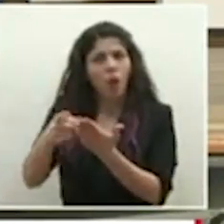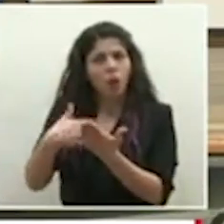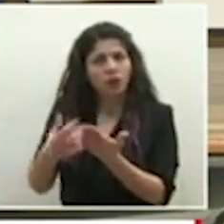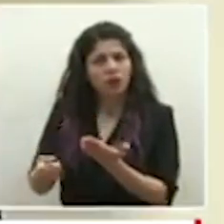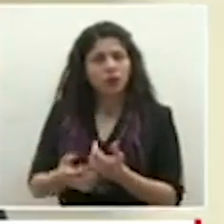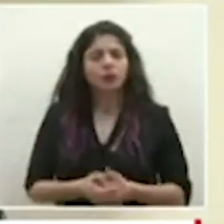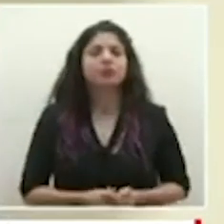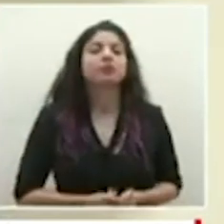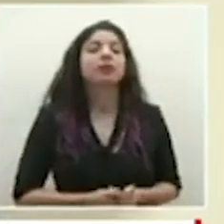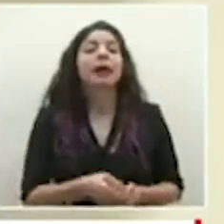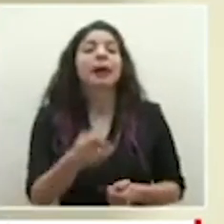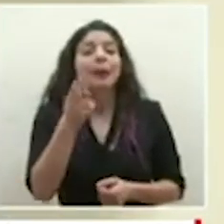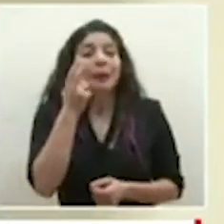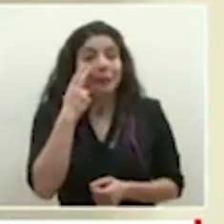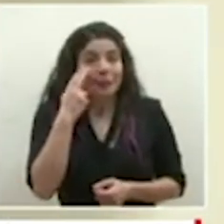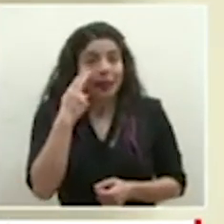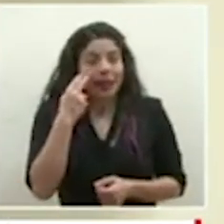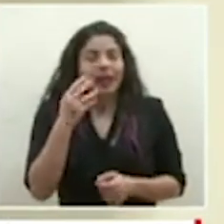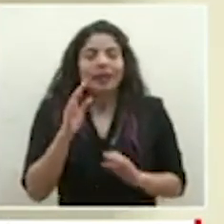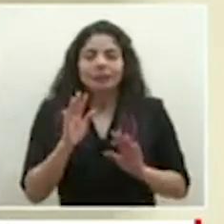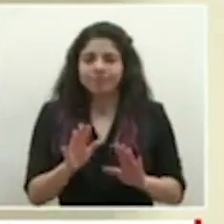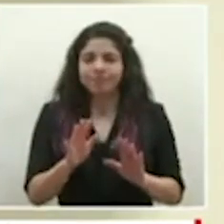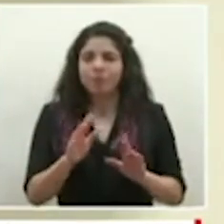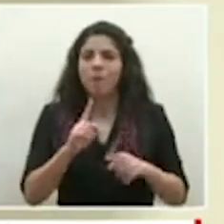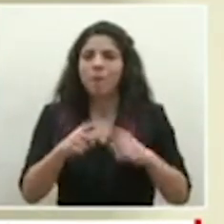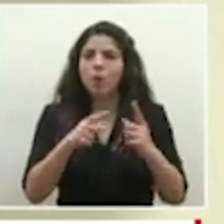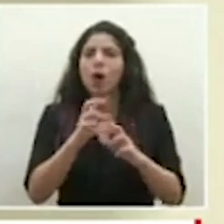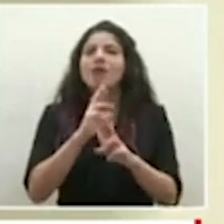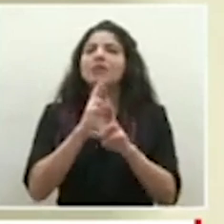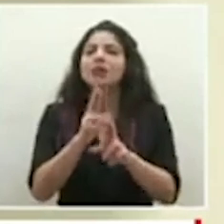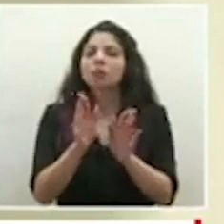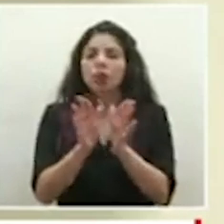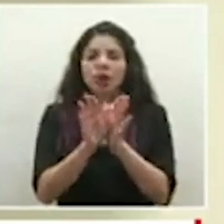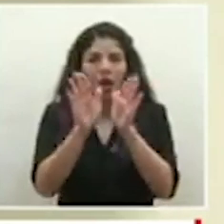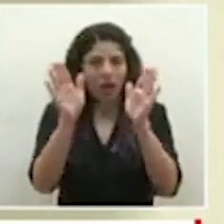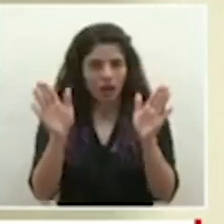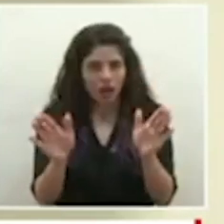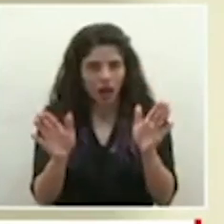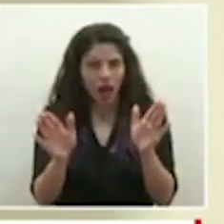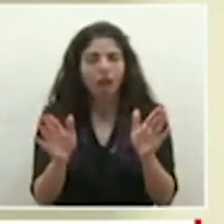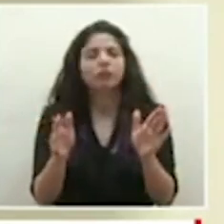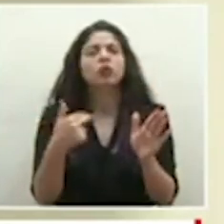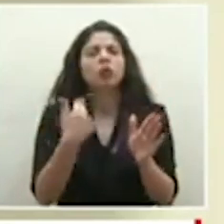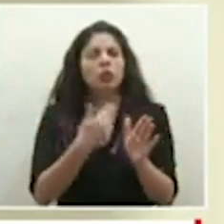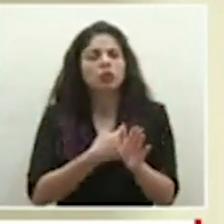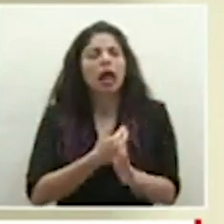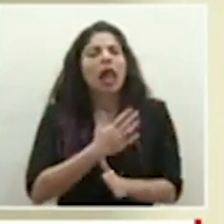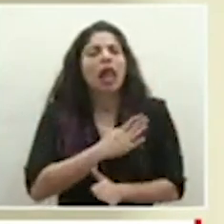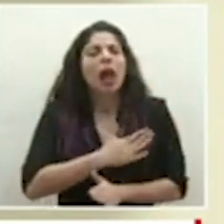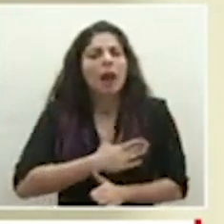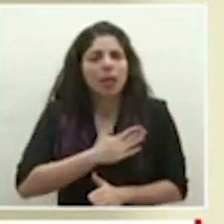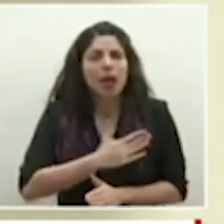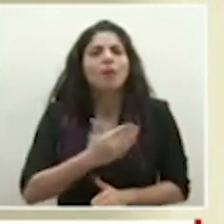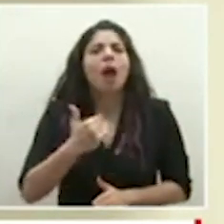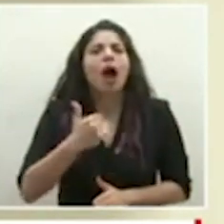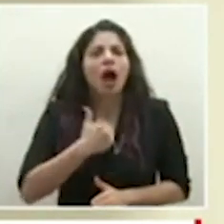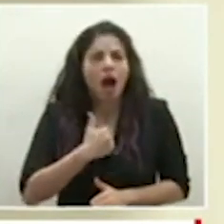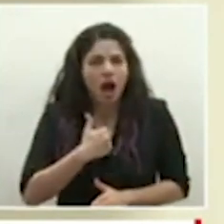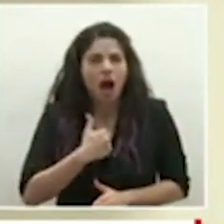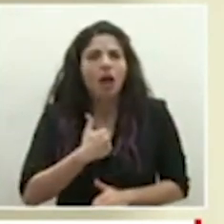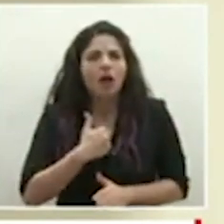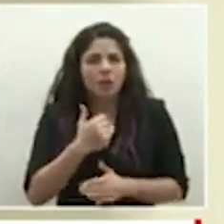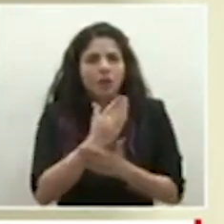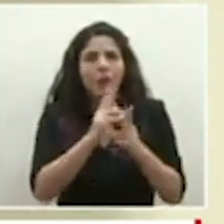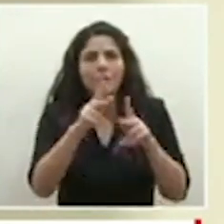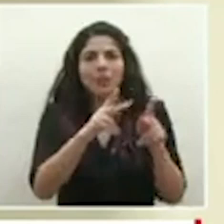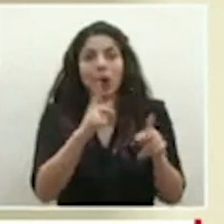Vean en esto igual voy a responder de forma genérica hemos tenido lamentablemente personas que